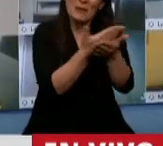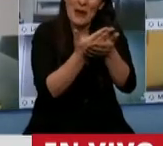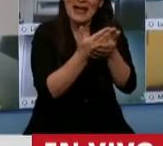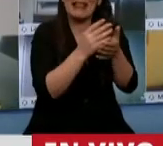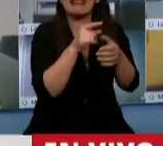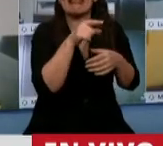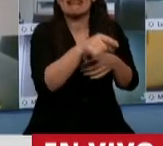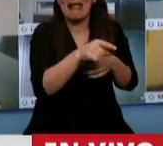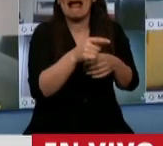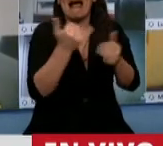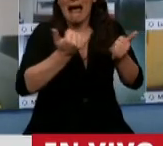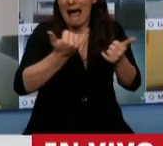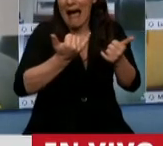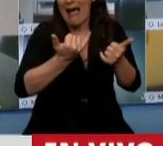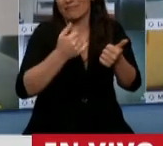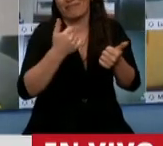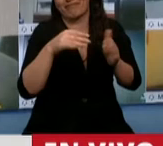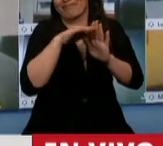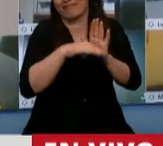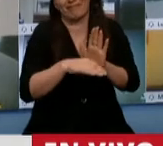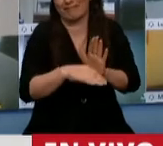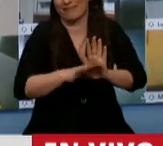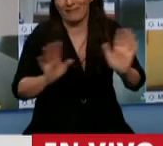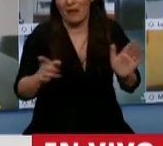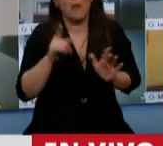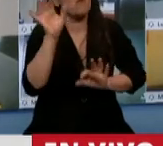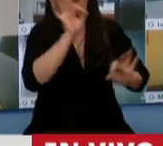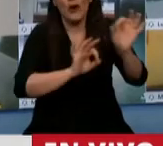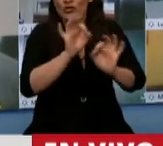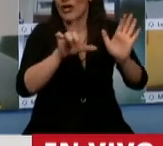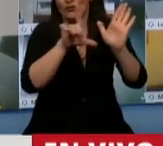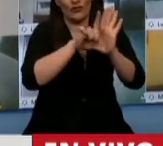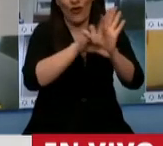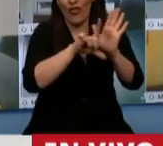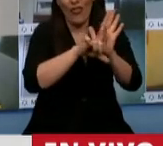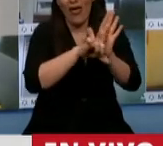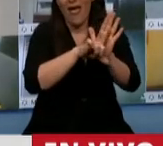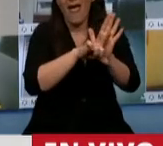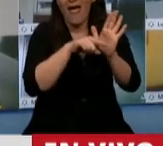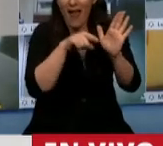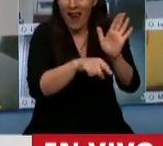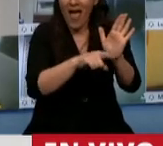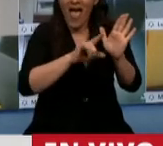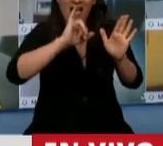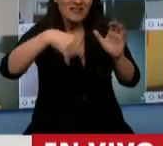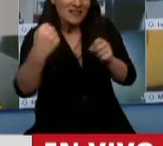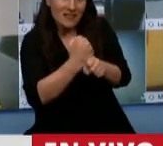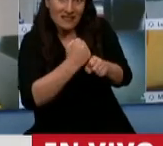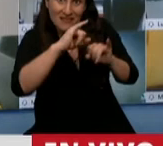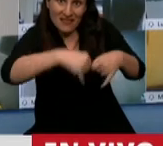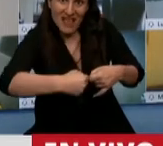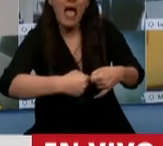reprogramación. En definitiva, es un proyecto que va a permitir enfrentar la